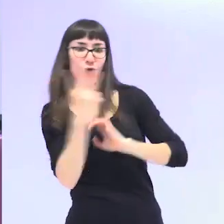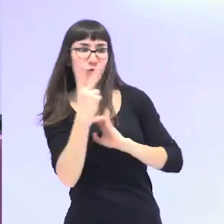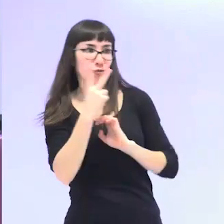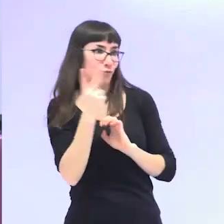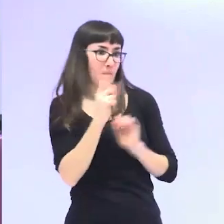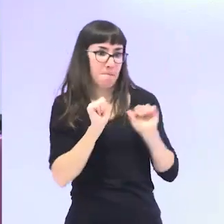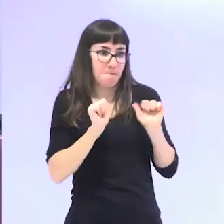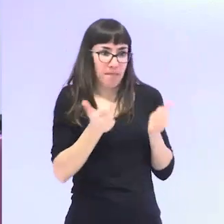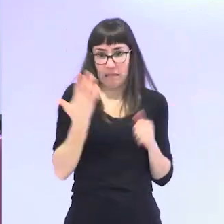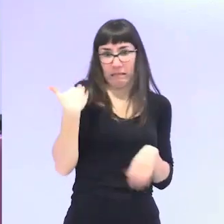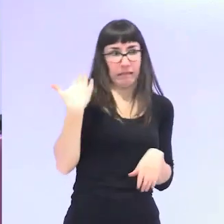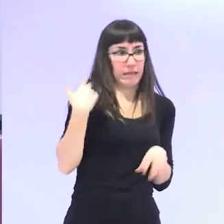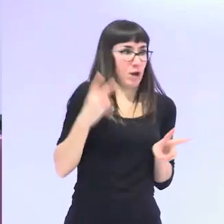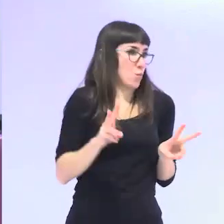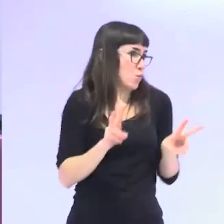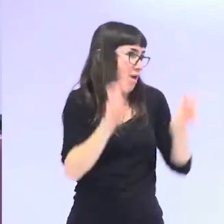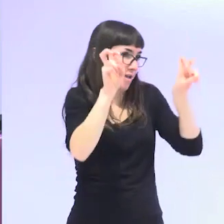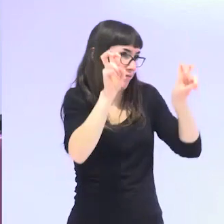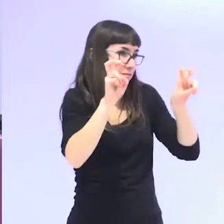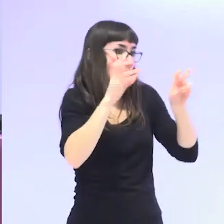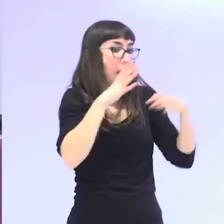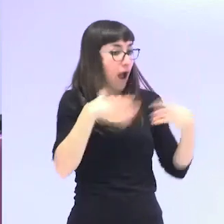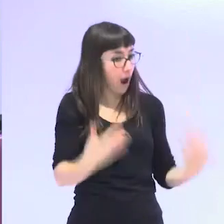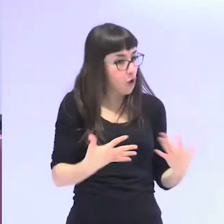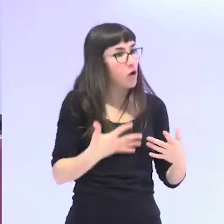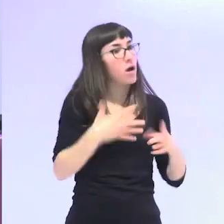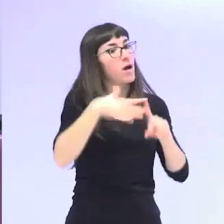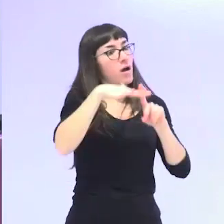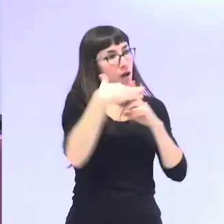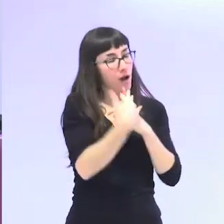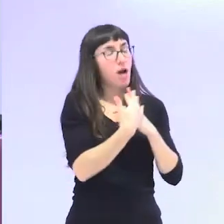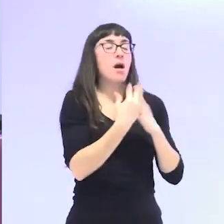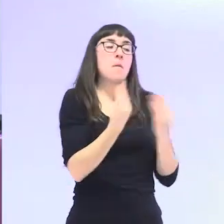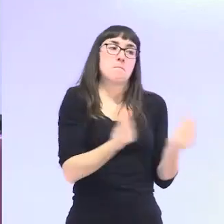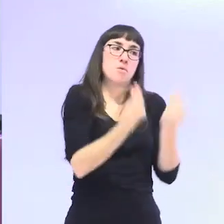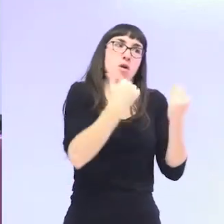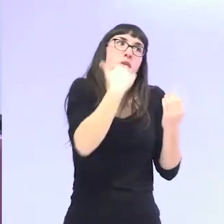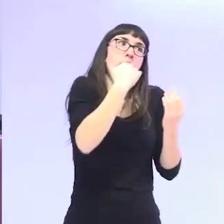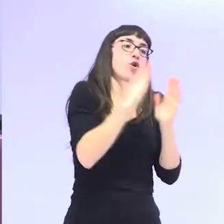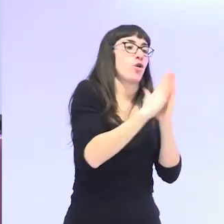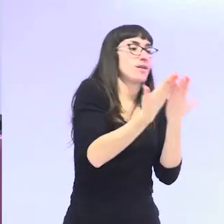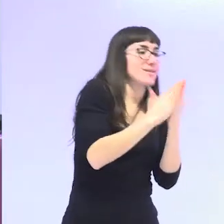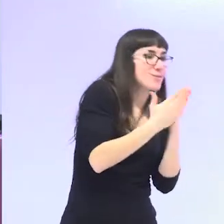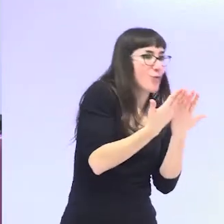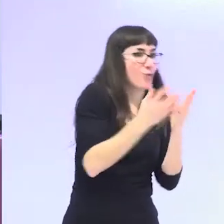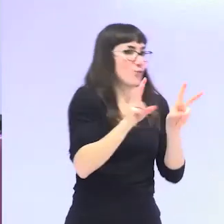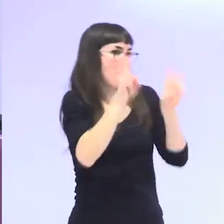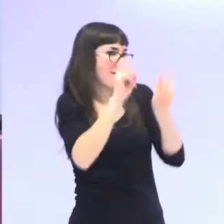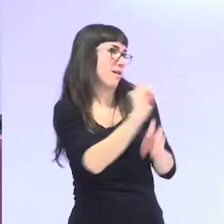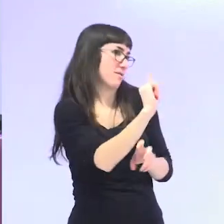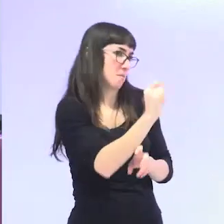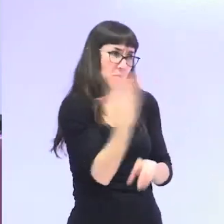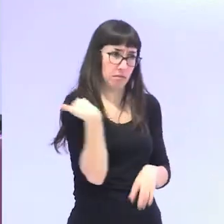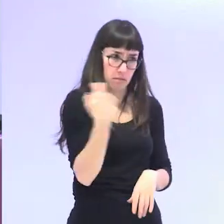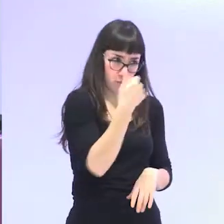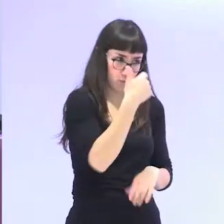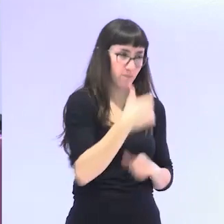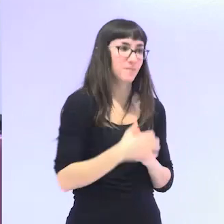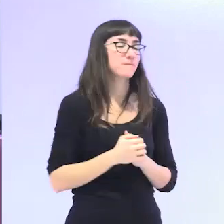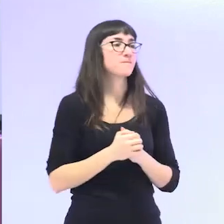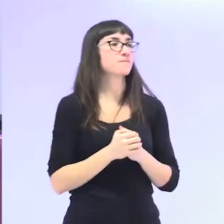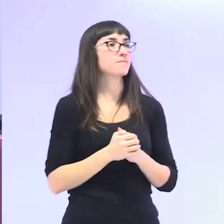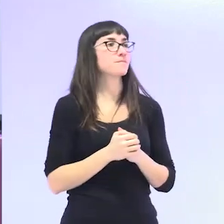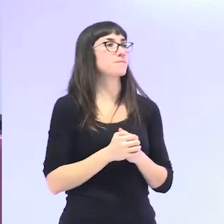vez en la actualidad nos vamos encontrando con más textos que lo tratan. También os diré que